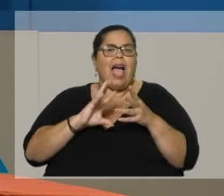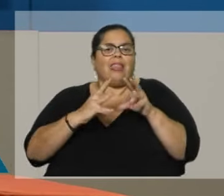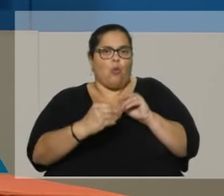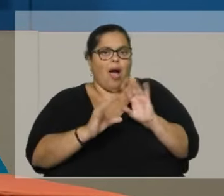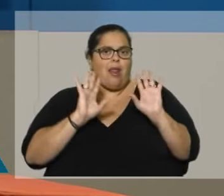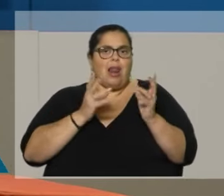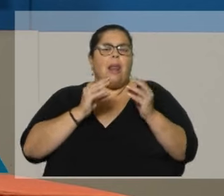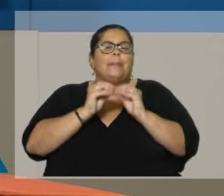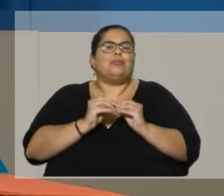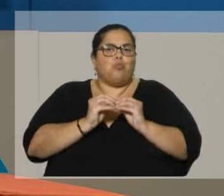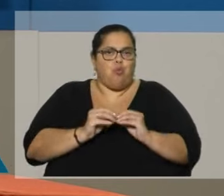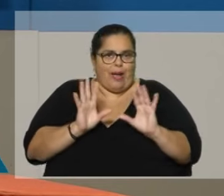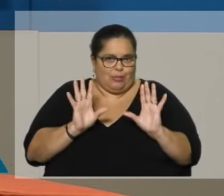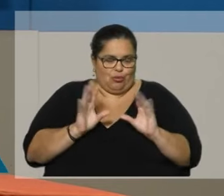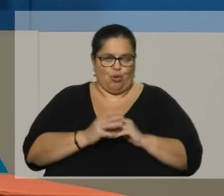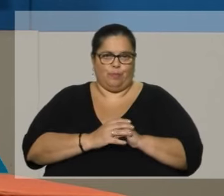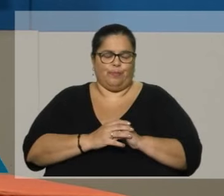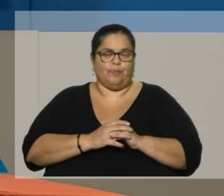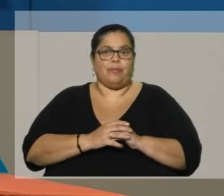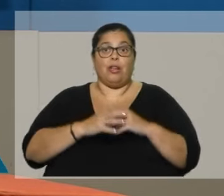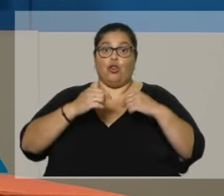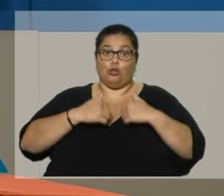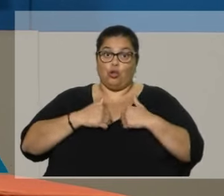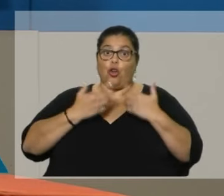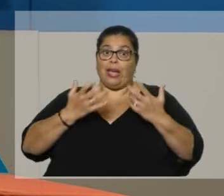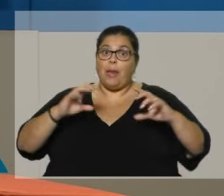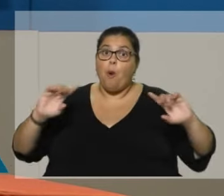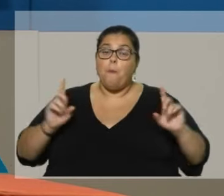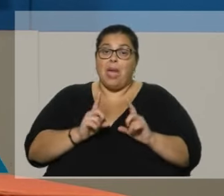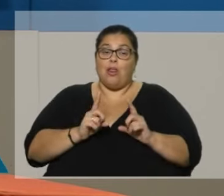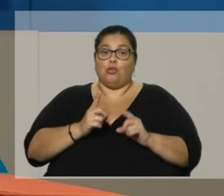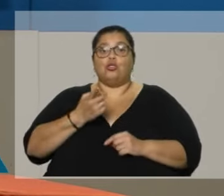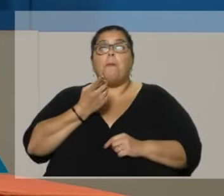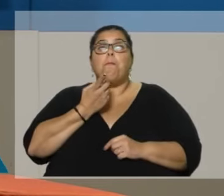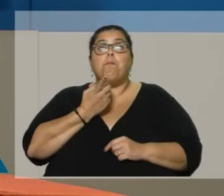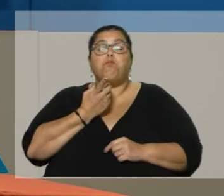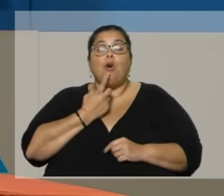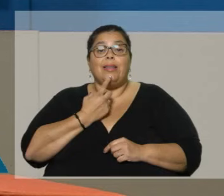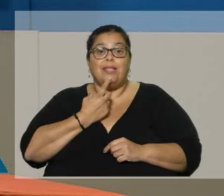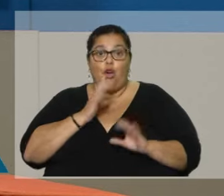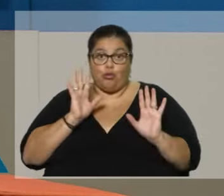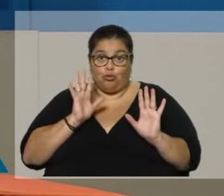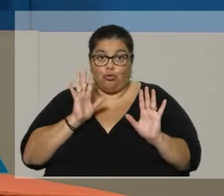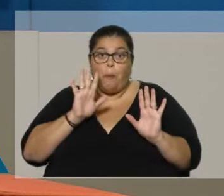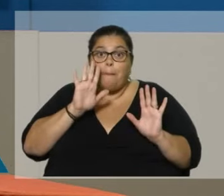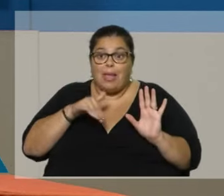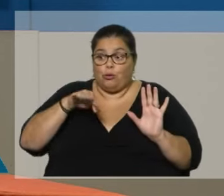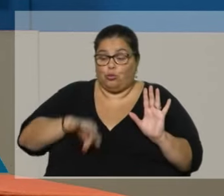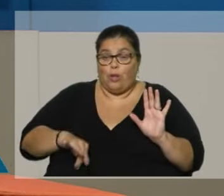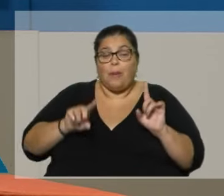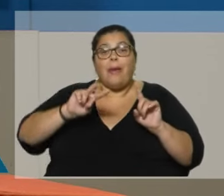cuestiones. Como le digo, nosotros apostamos por reducir el número de políticos. Primero, los viceministros,